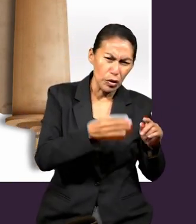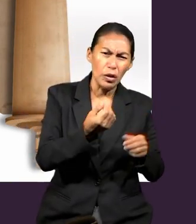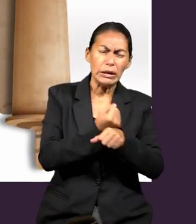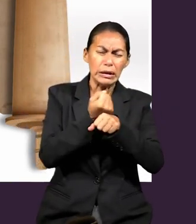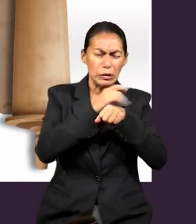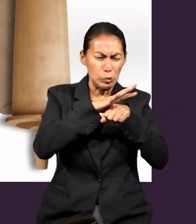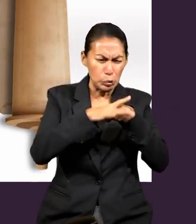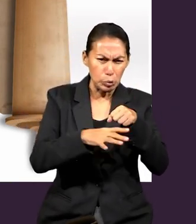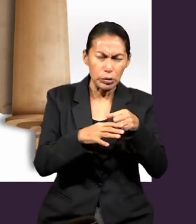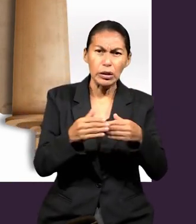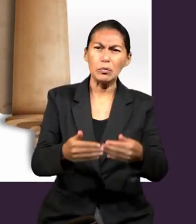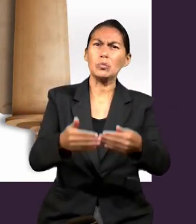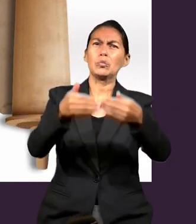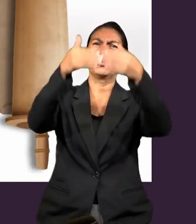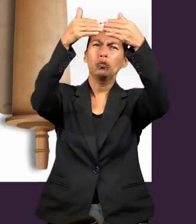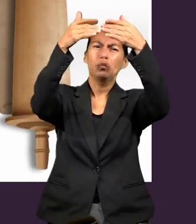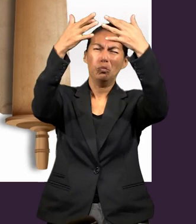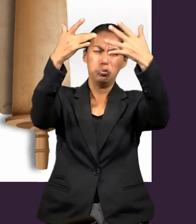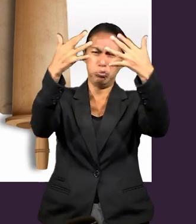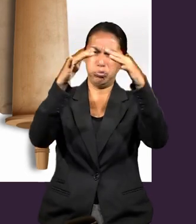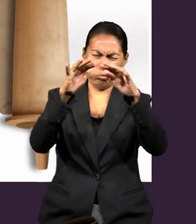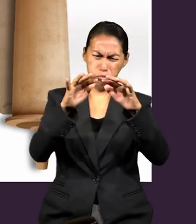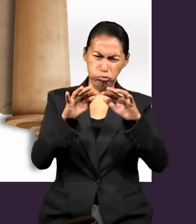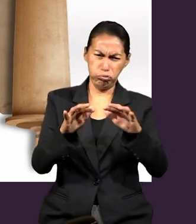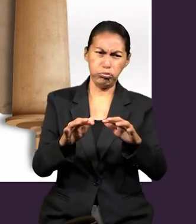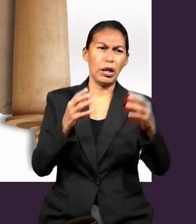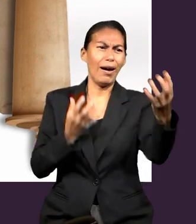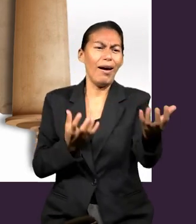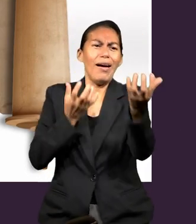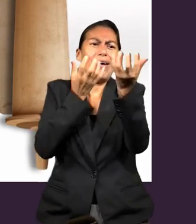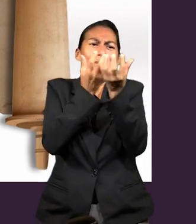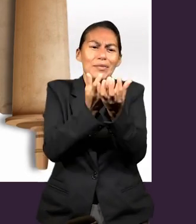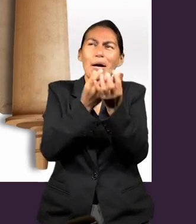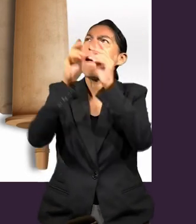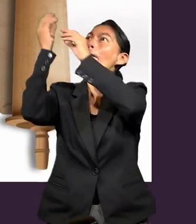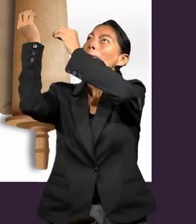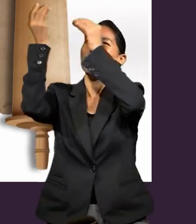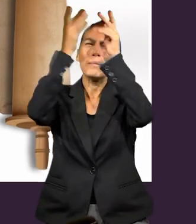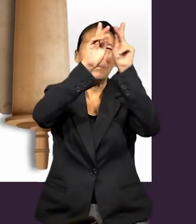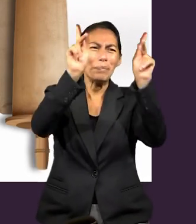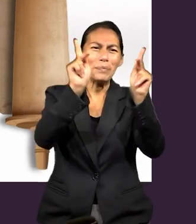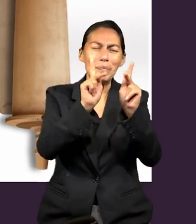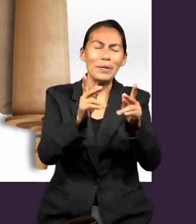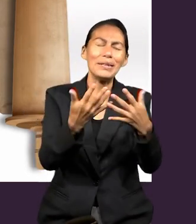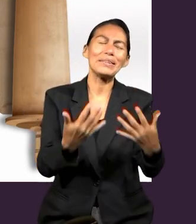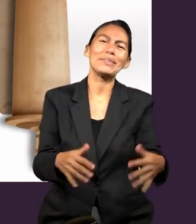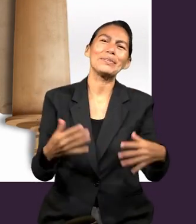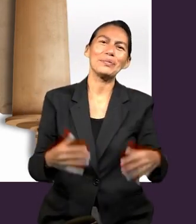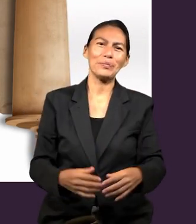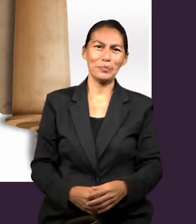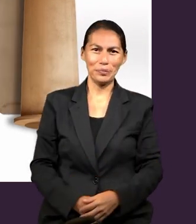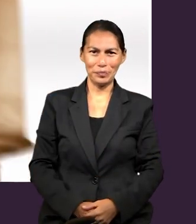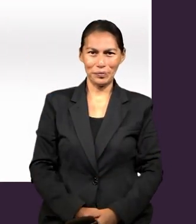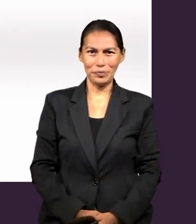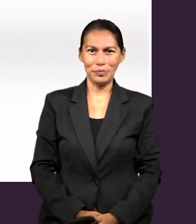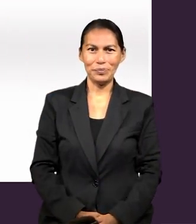Cristo. Cristo es nuestra paz, que de los dos pueblos hizo uno y derribó el muro divisorio.